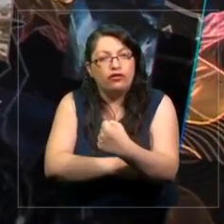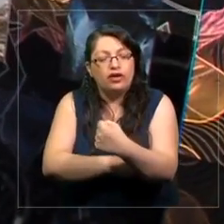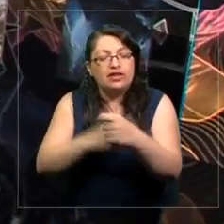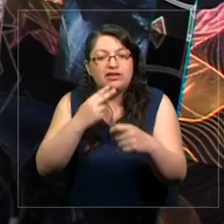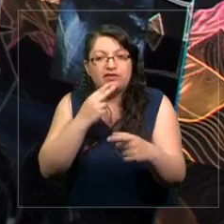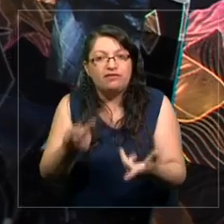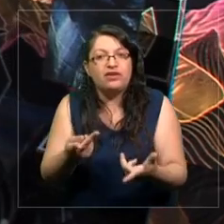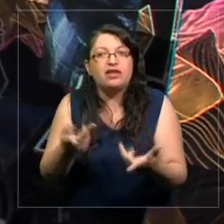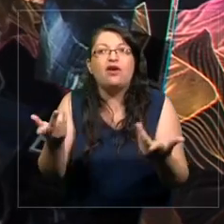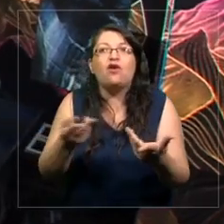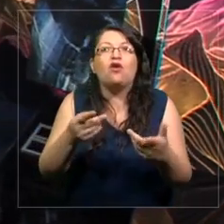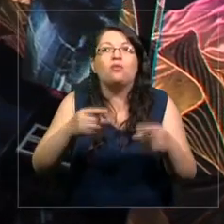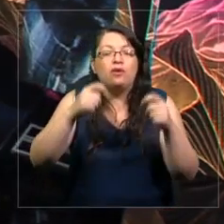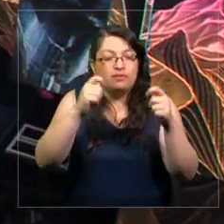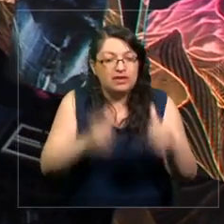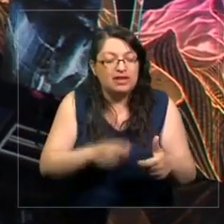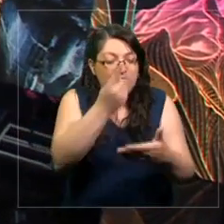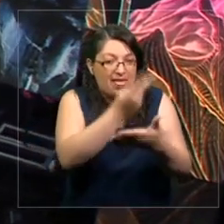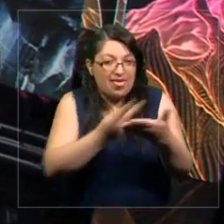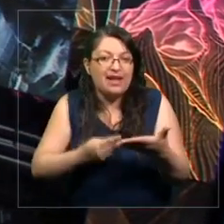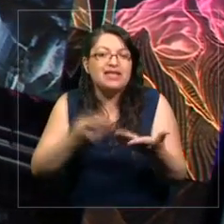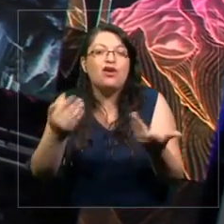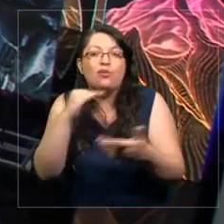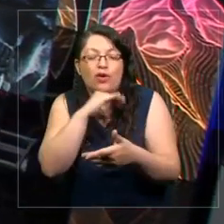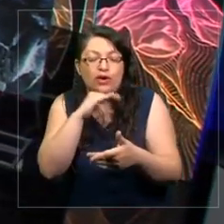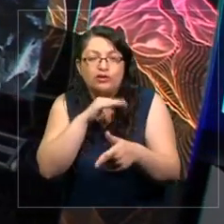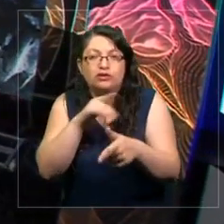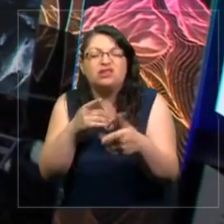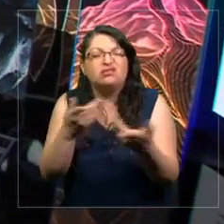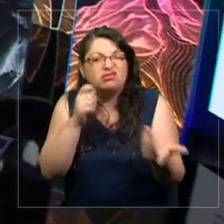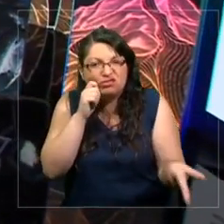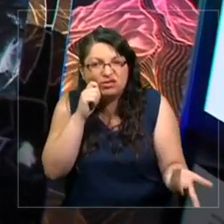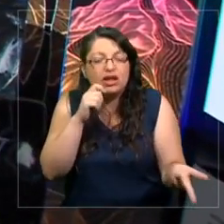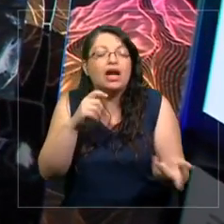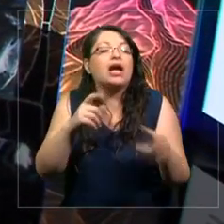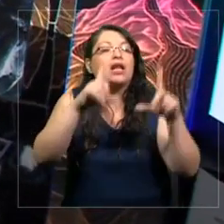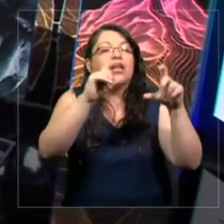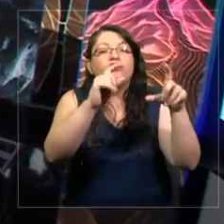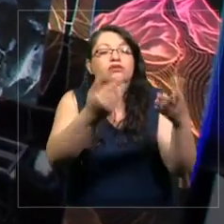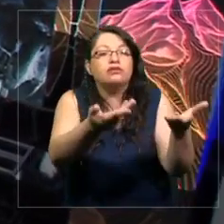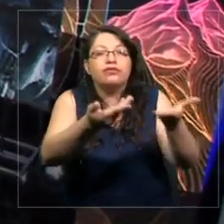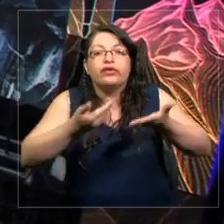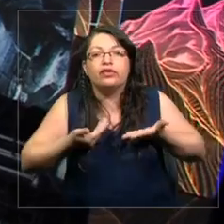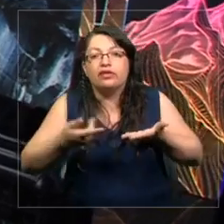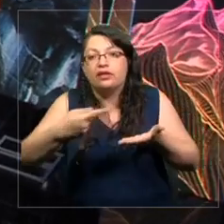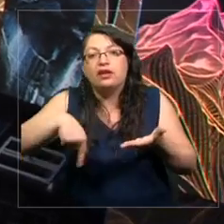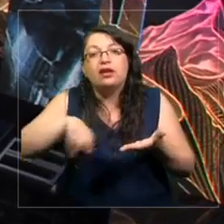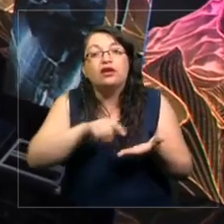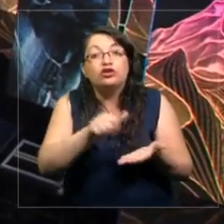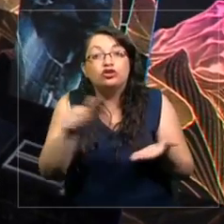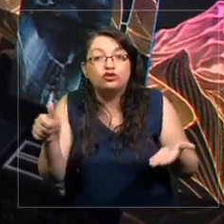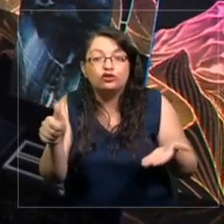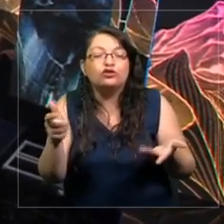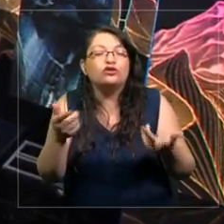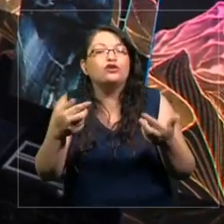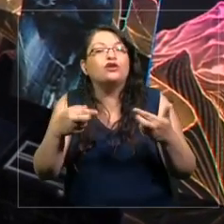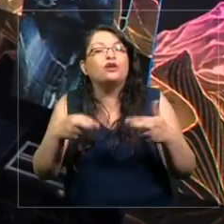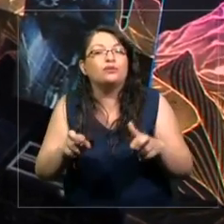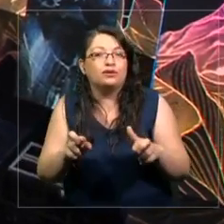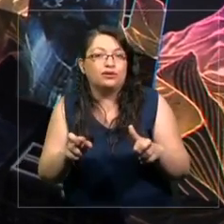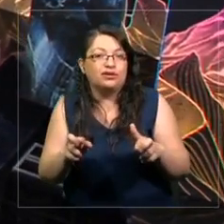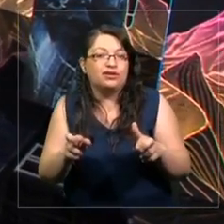del arte y expertos en su uso. De alguna manera, la fotografía, ¿cierto? Nos da a todos nosotros la posibilidad